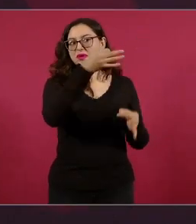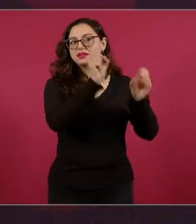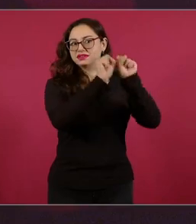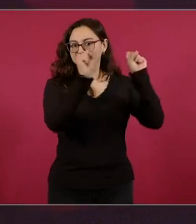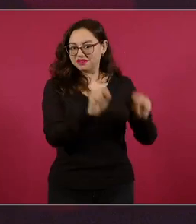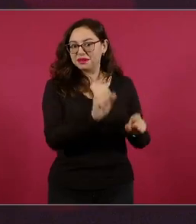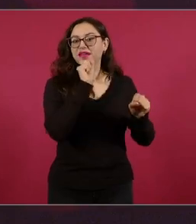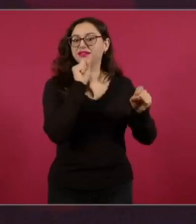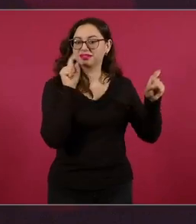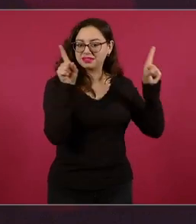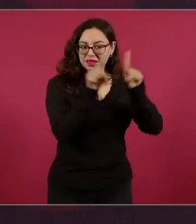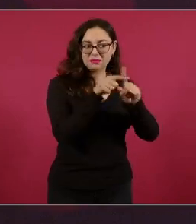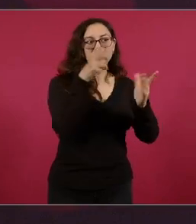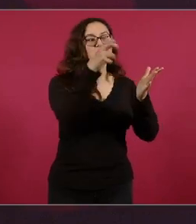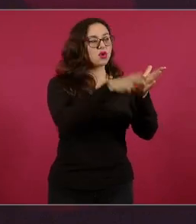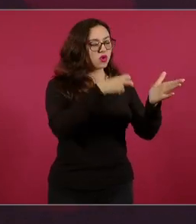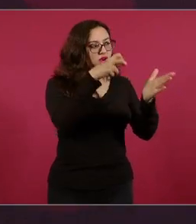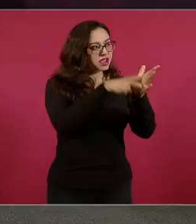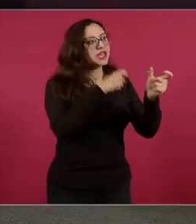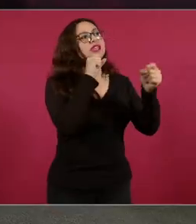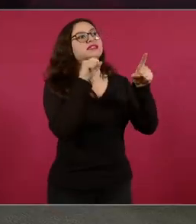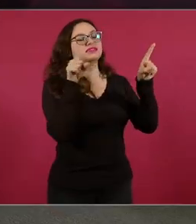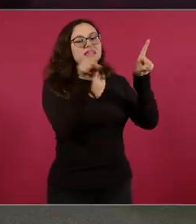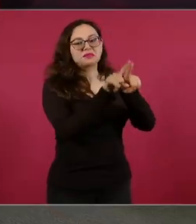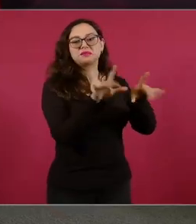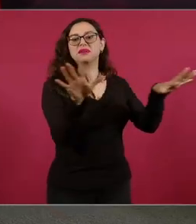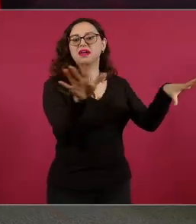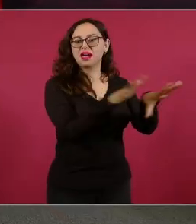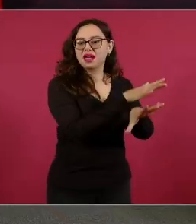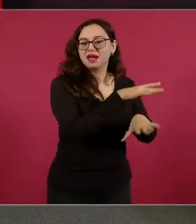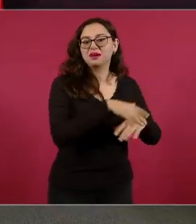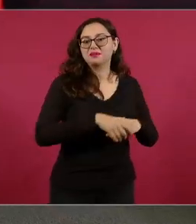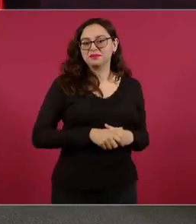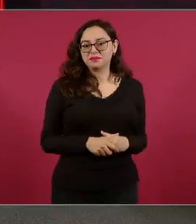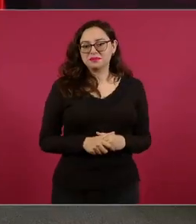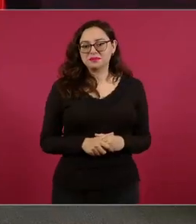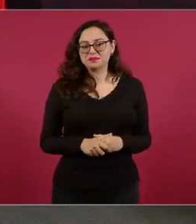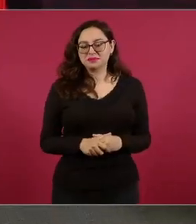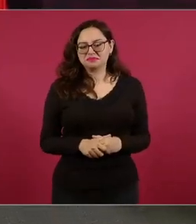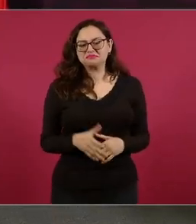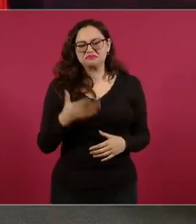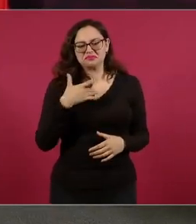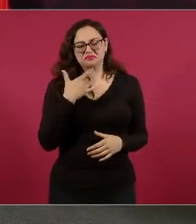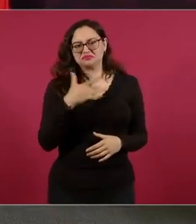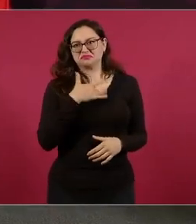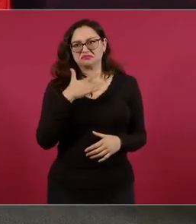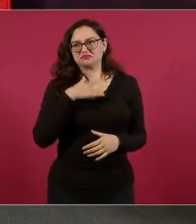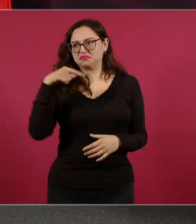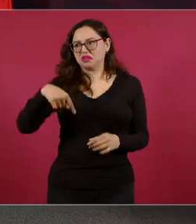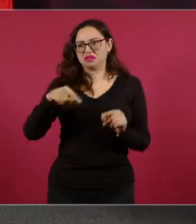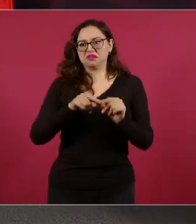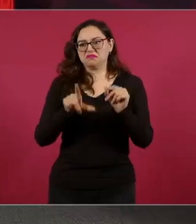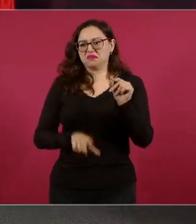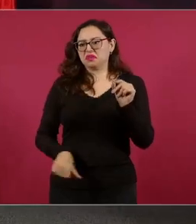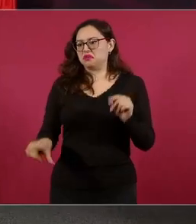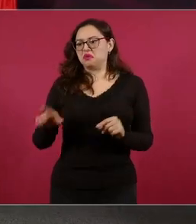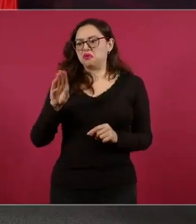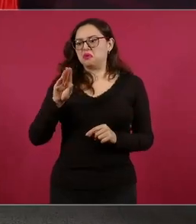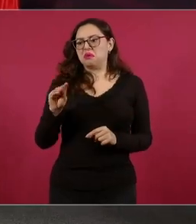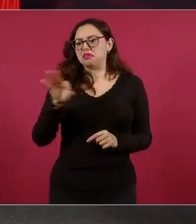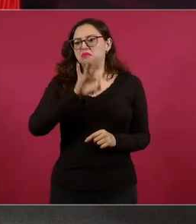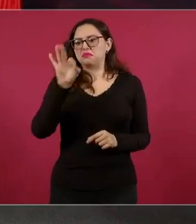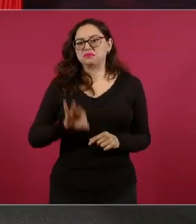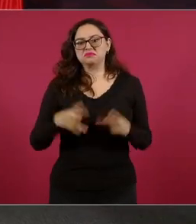de las personas de los mexicanos no lo sabían,